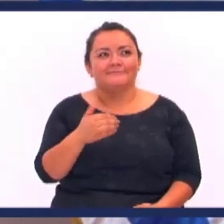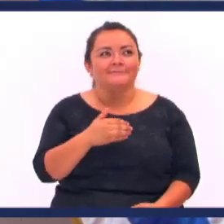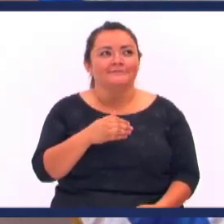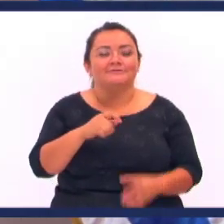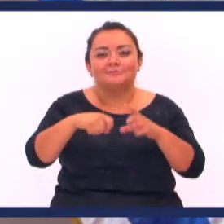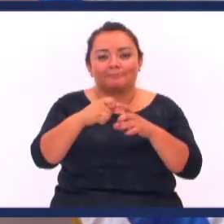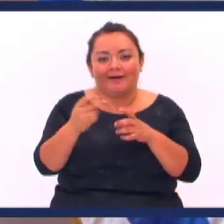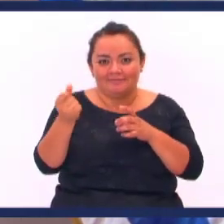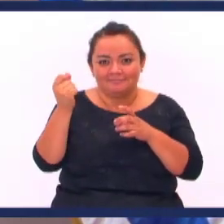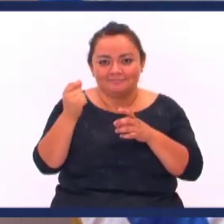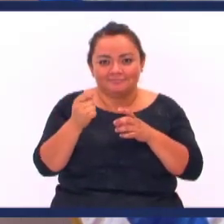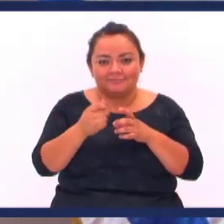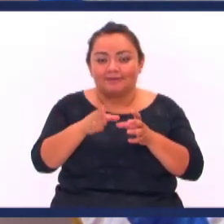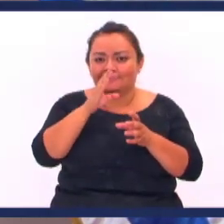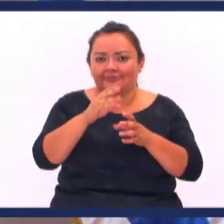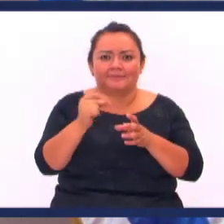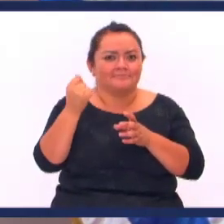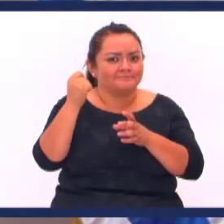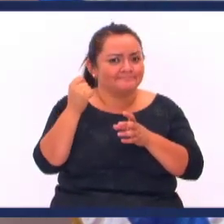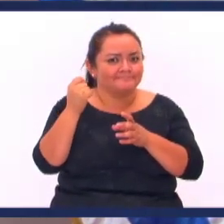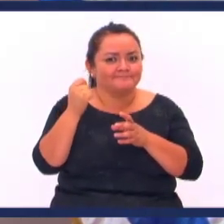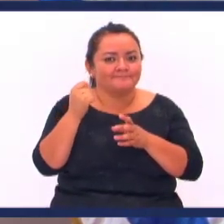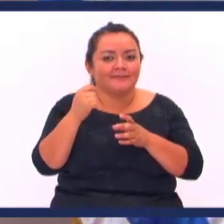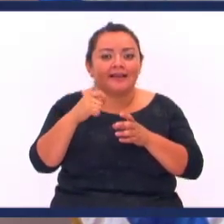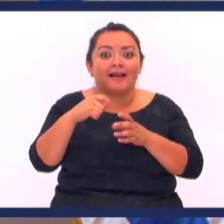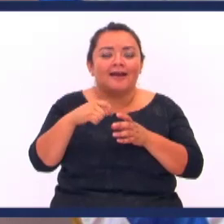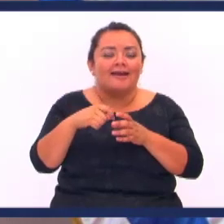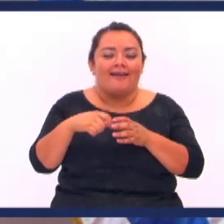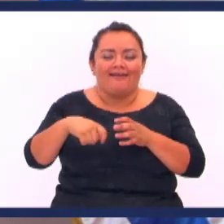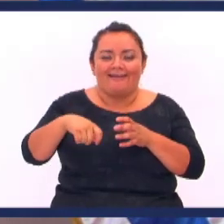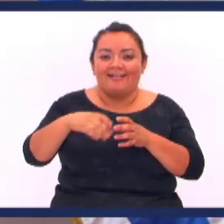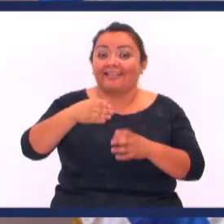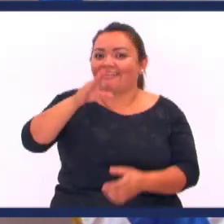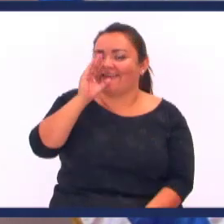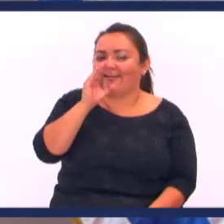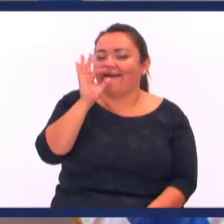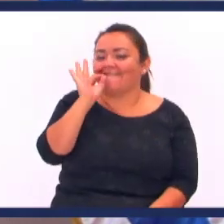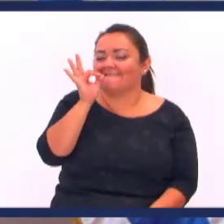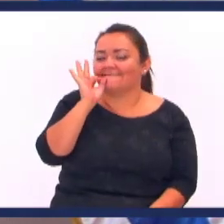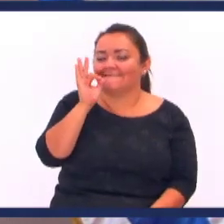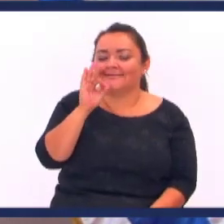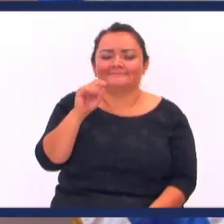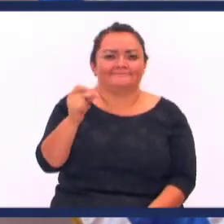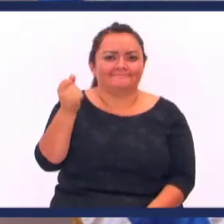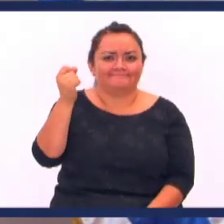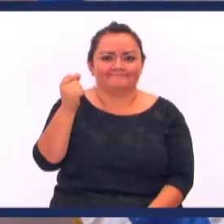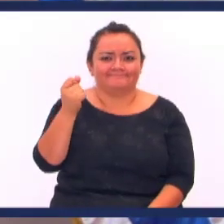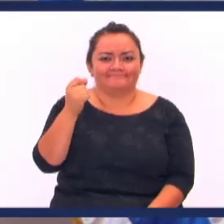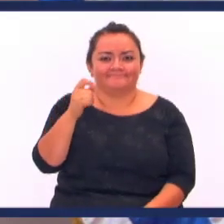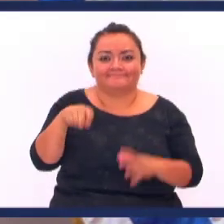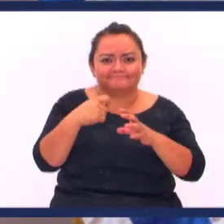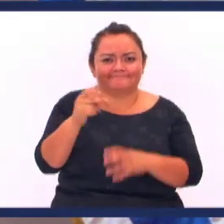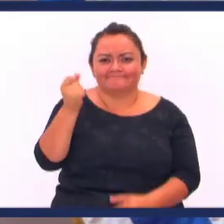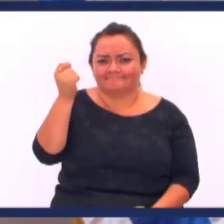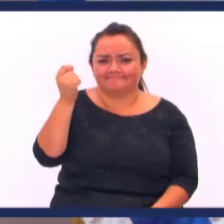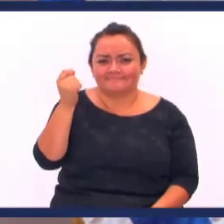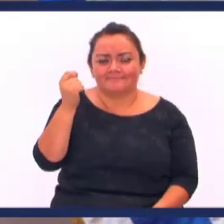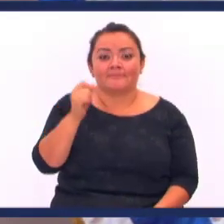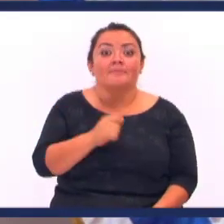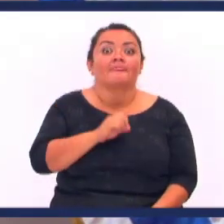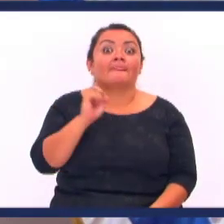instantáneas Las bebidas instantáneas El café instantáneo Las sopas instantáneas Increíble